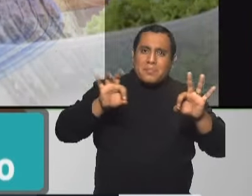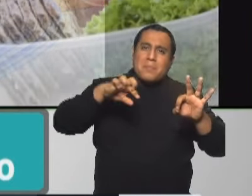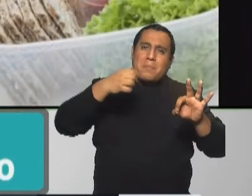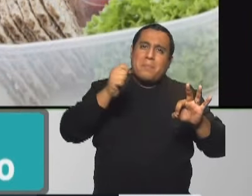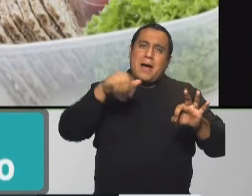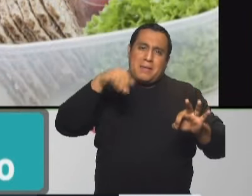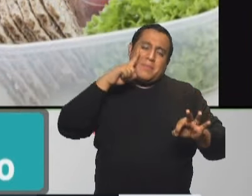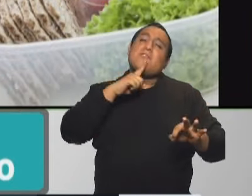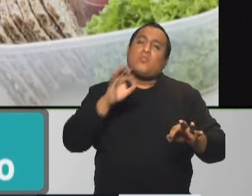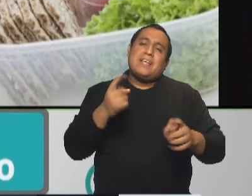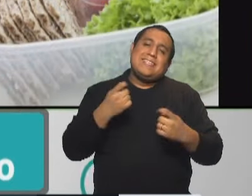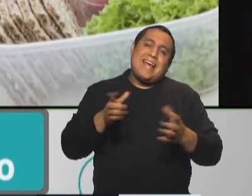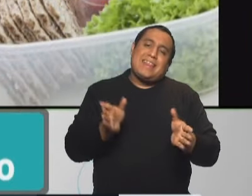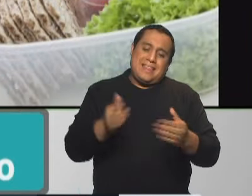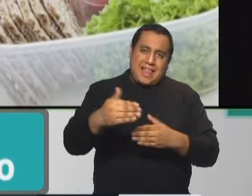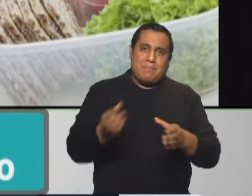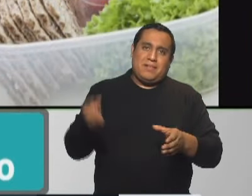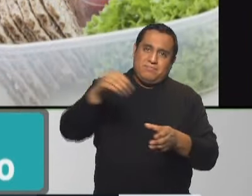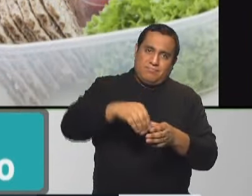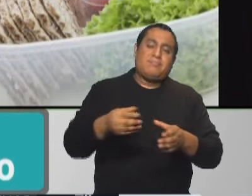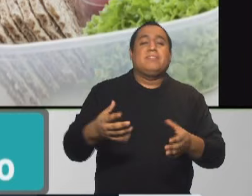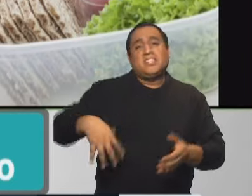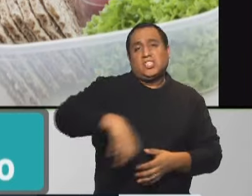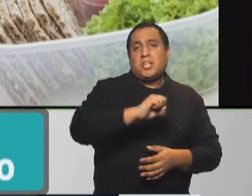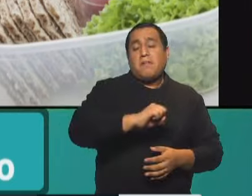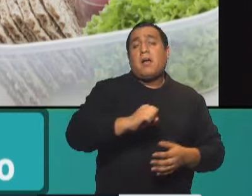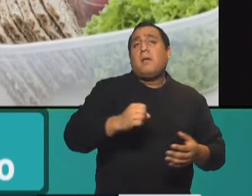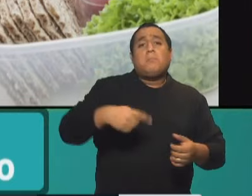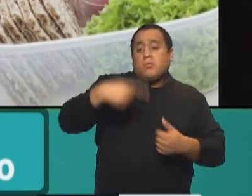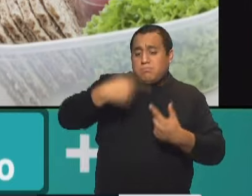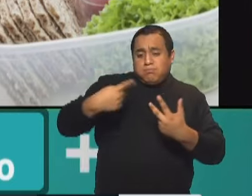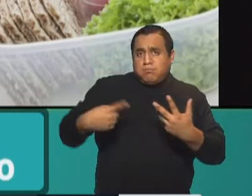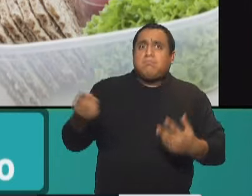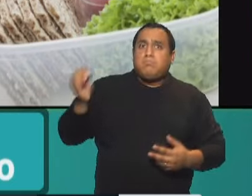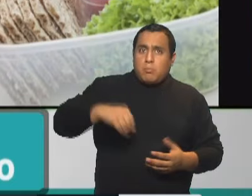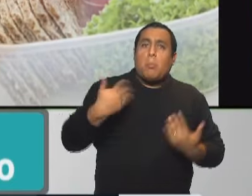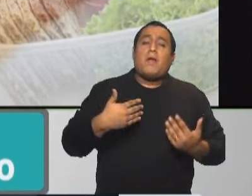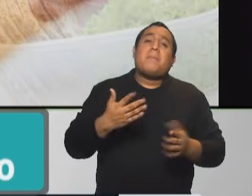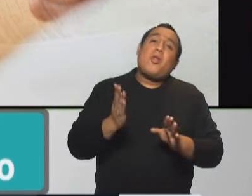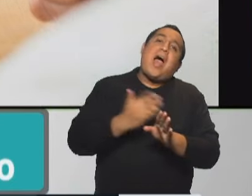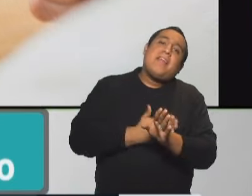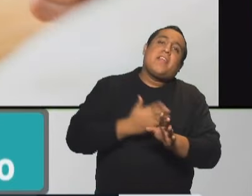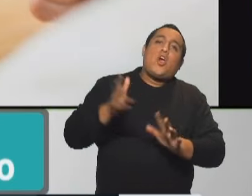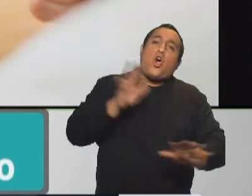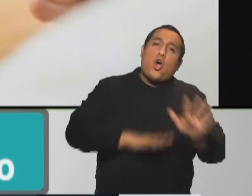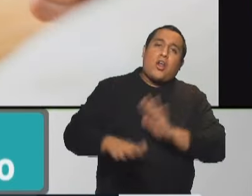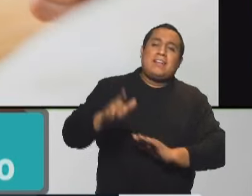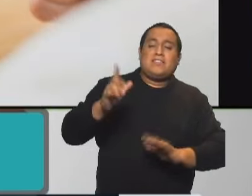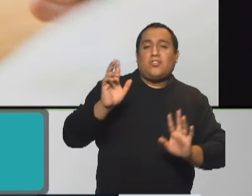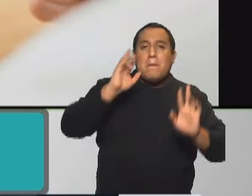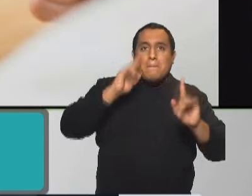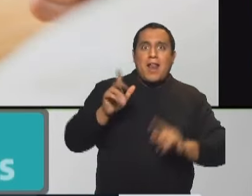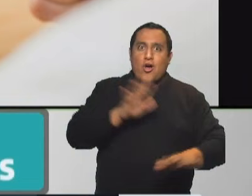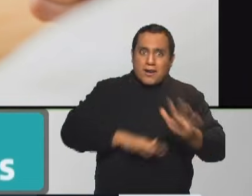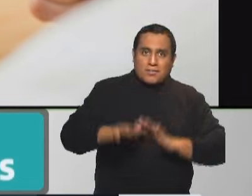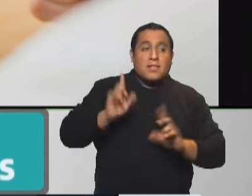ahí llevar un tupper. Pero son todas cosas que podemos sumar si nos planificamos. Es cuestión de organizarse y aparte